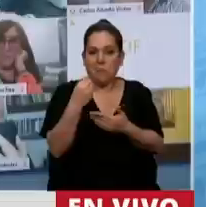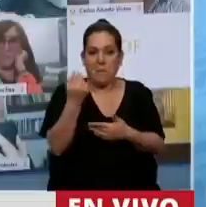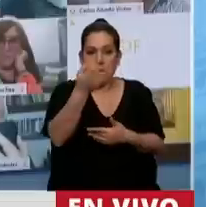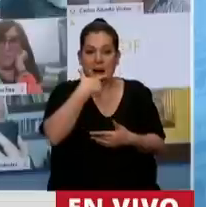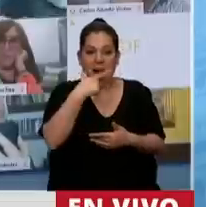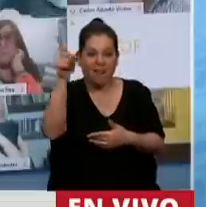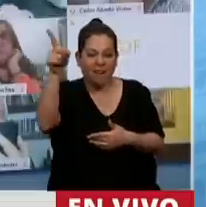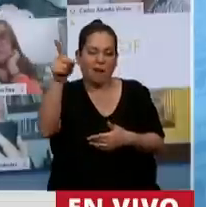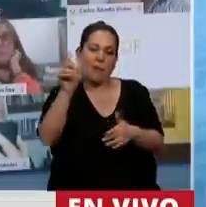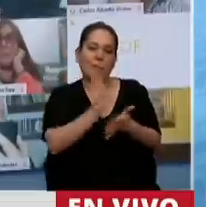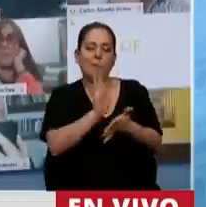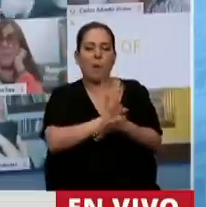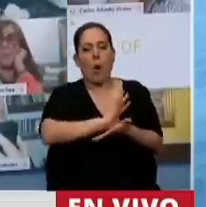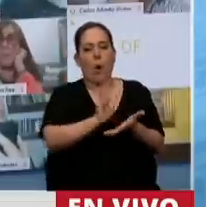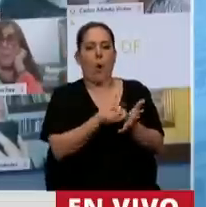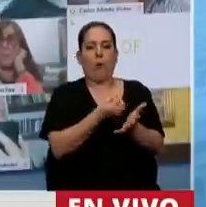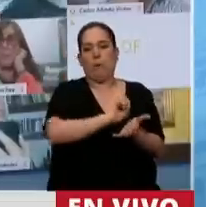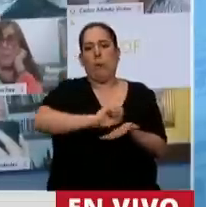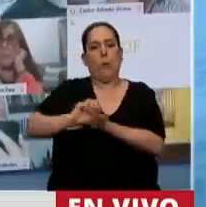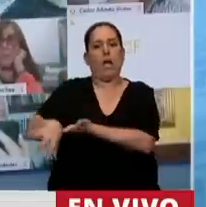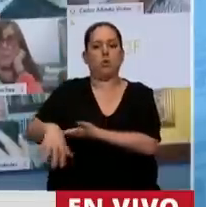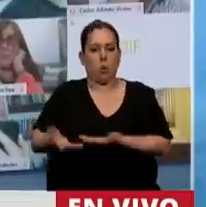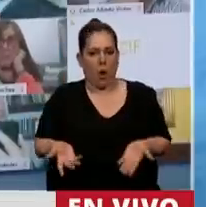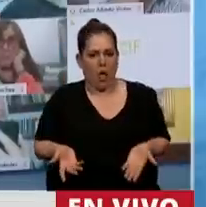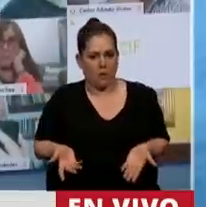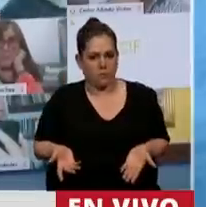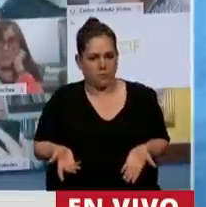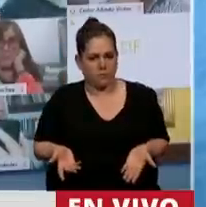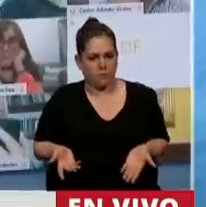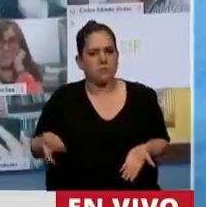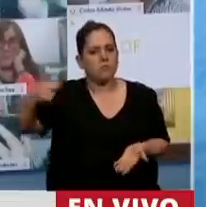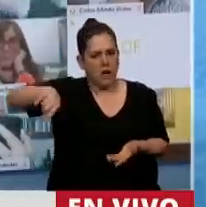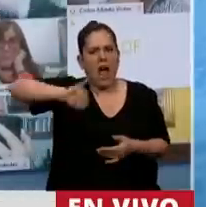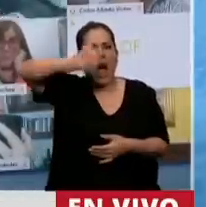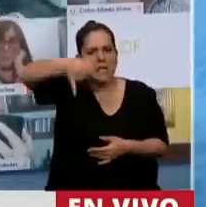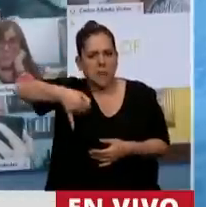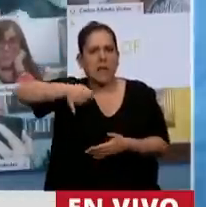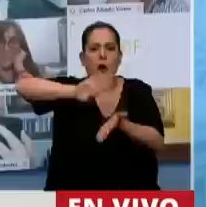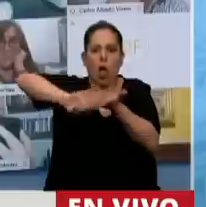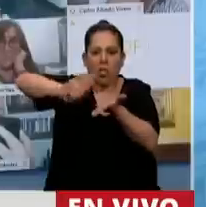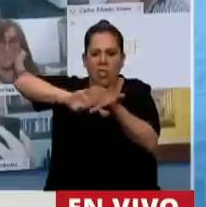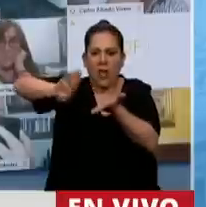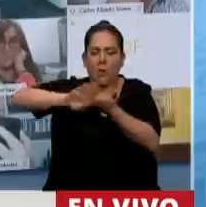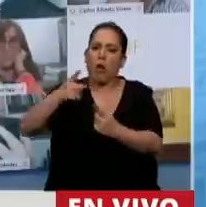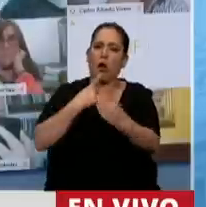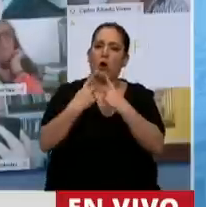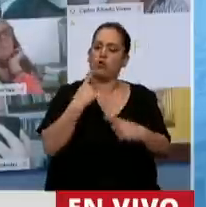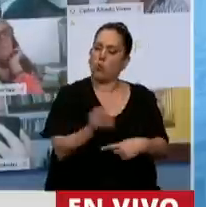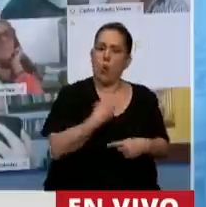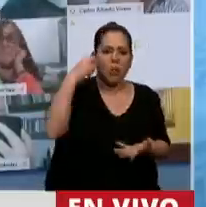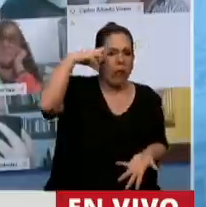la tiró al tacho de la basura. Asumieron la deuda sin pasar por el Congreso.